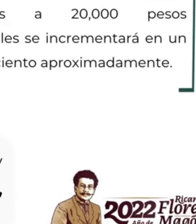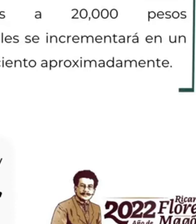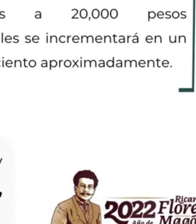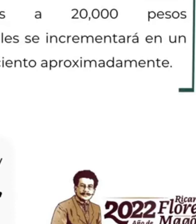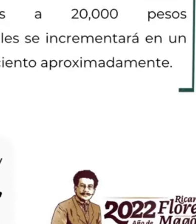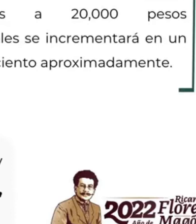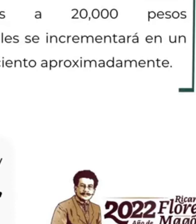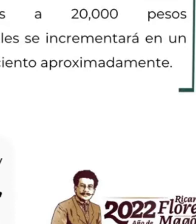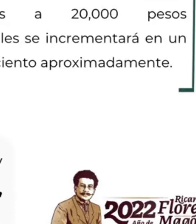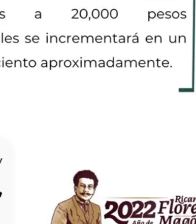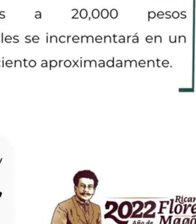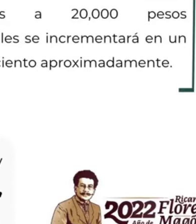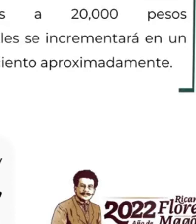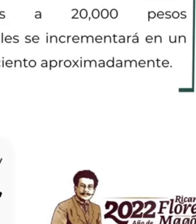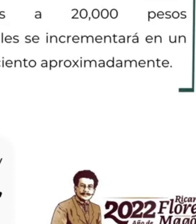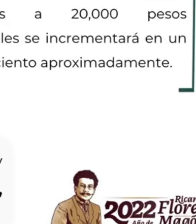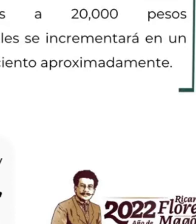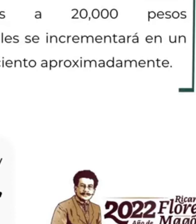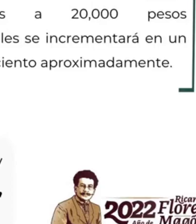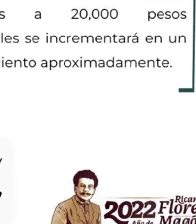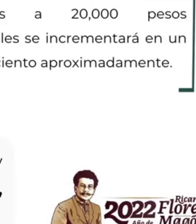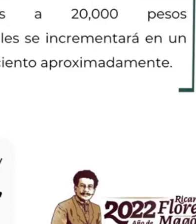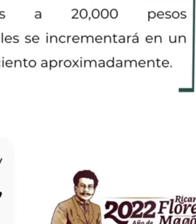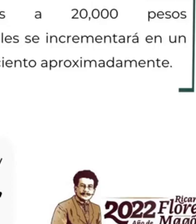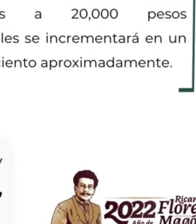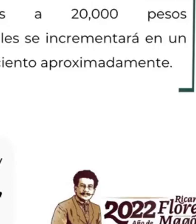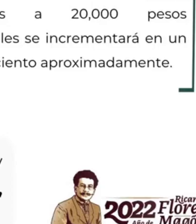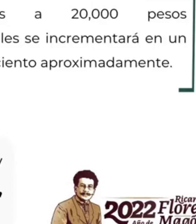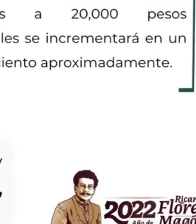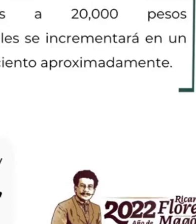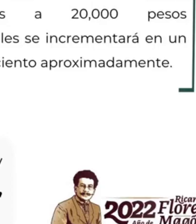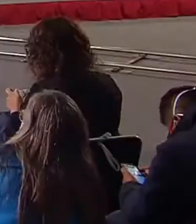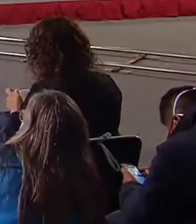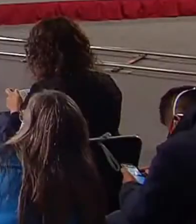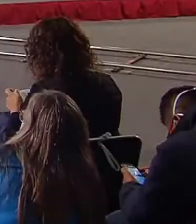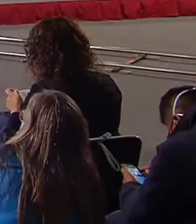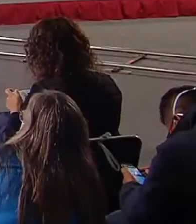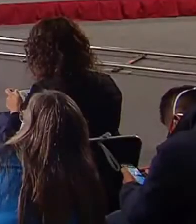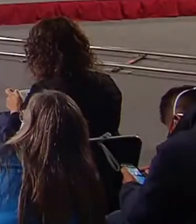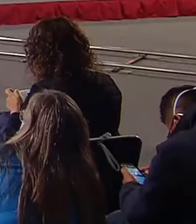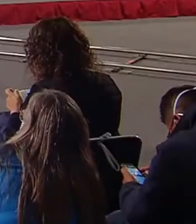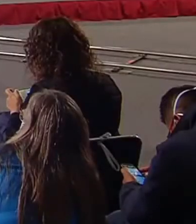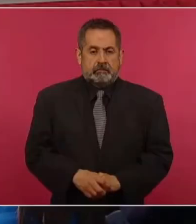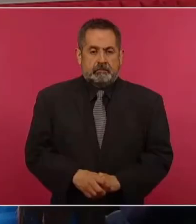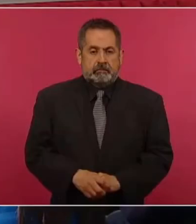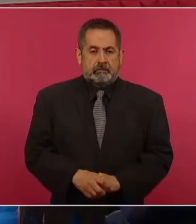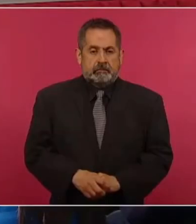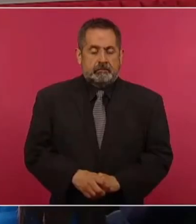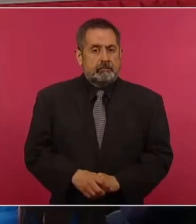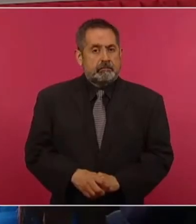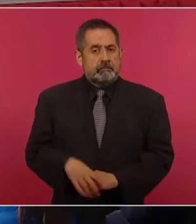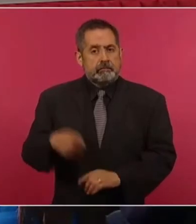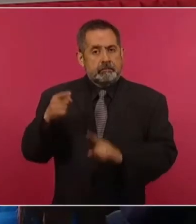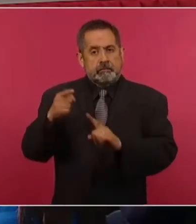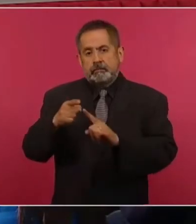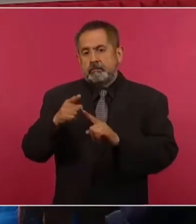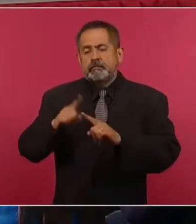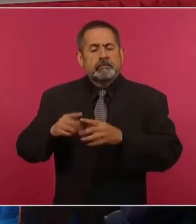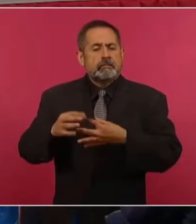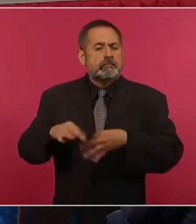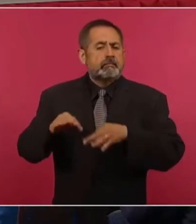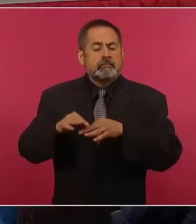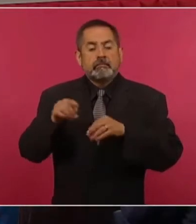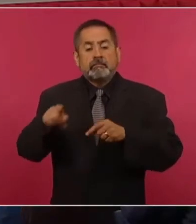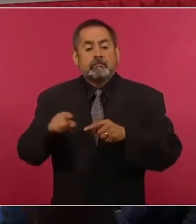mil. La parte que nos interesa enfatizar que está recibiendo el mayor beneficio